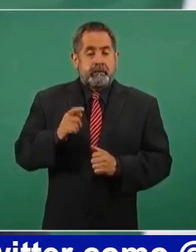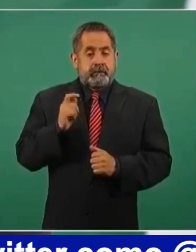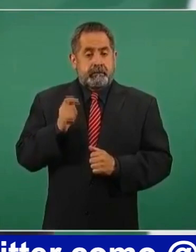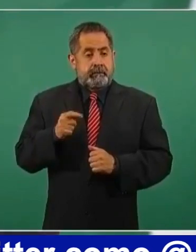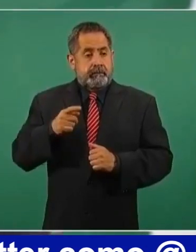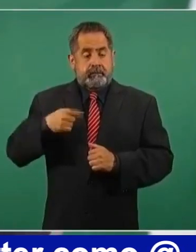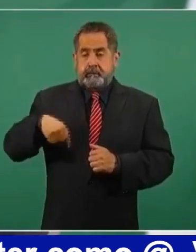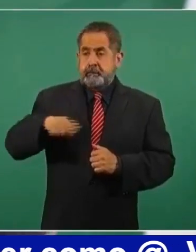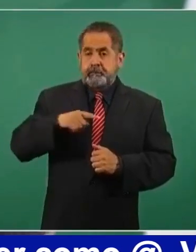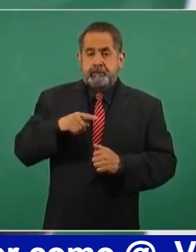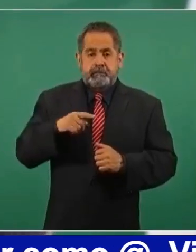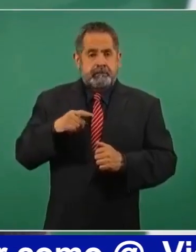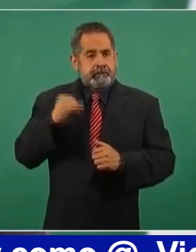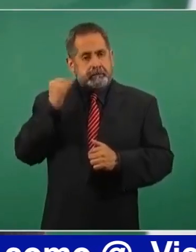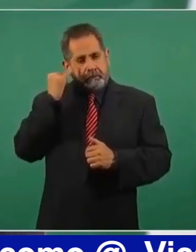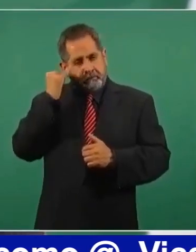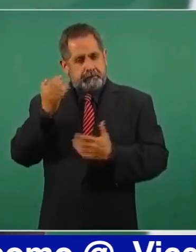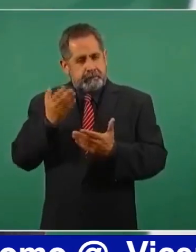que los